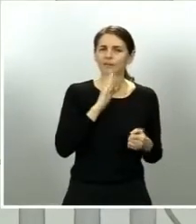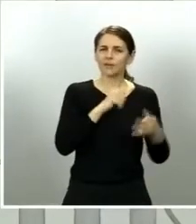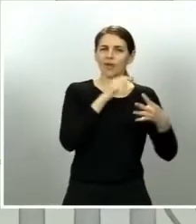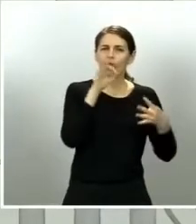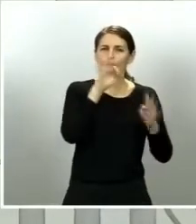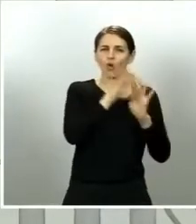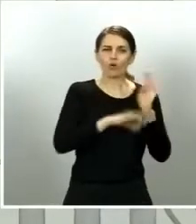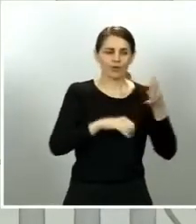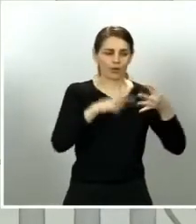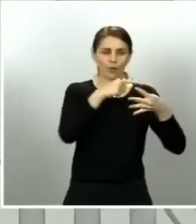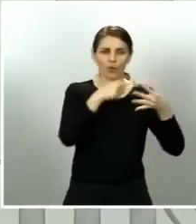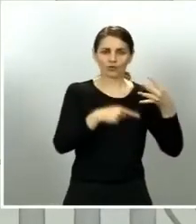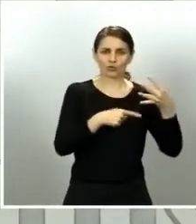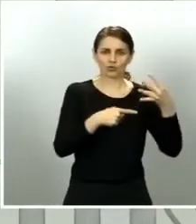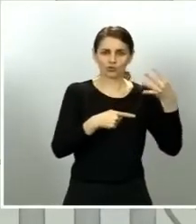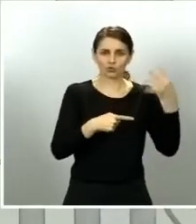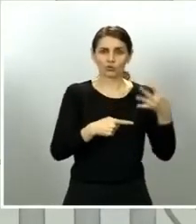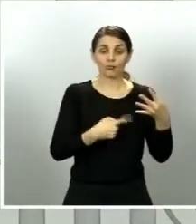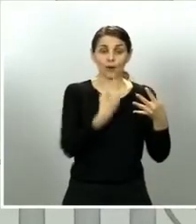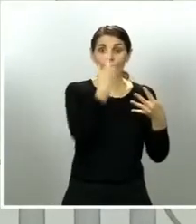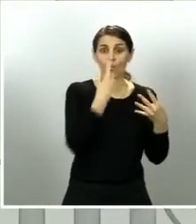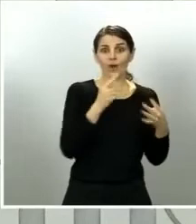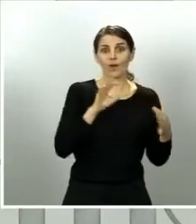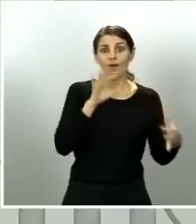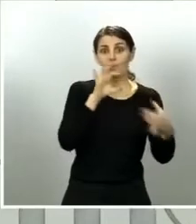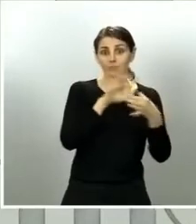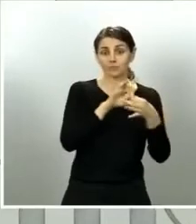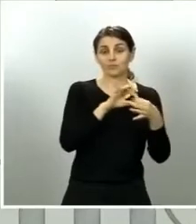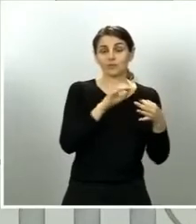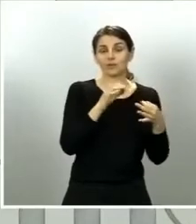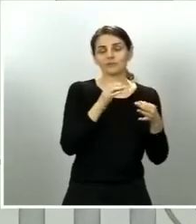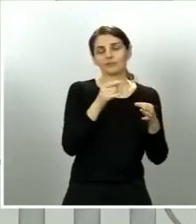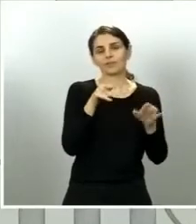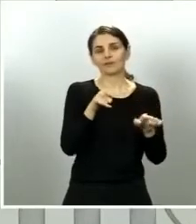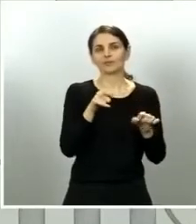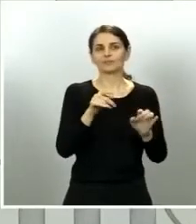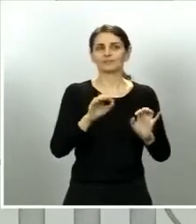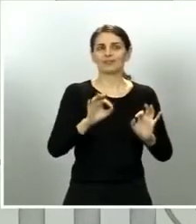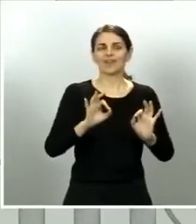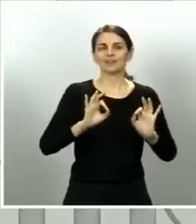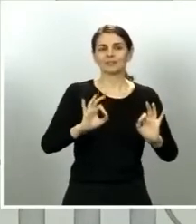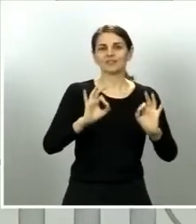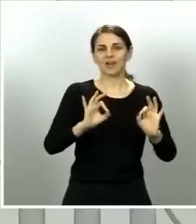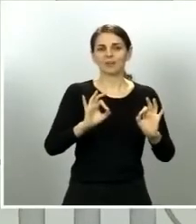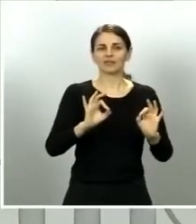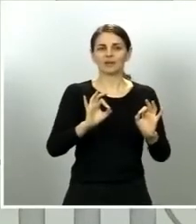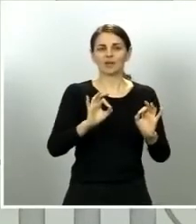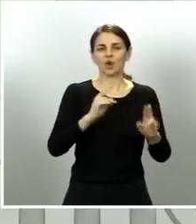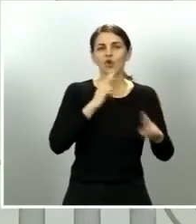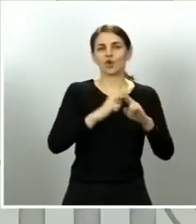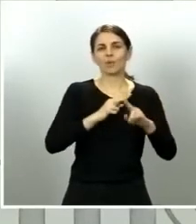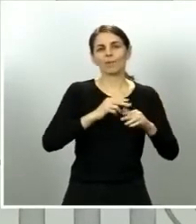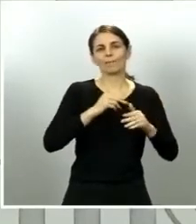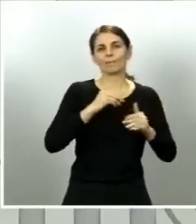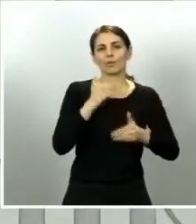del plan y justamente una de primeras órdenes en que estamos trabajando es una orden que le he llamado yo de procedimiento que va a indicar